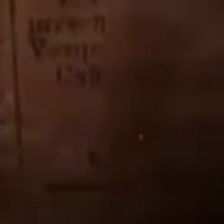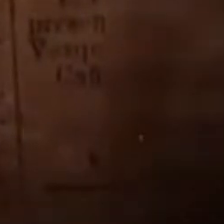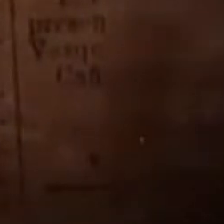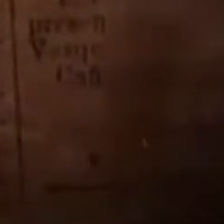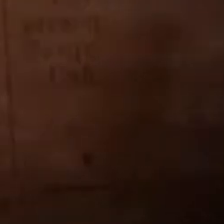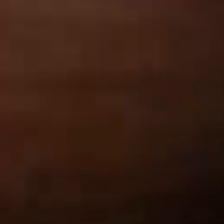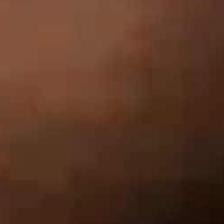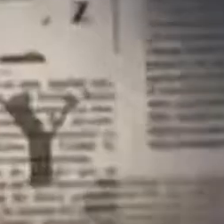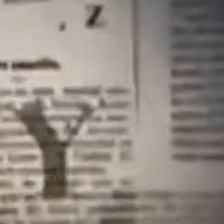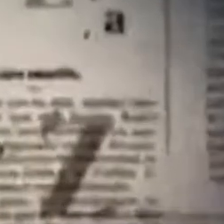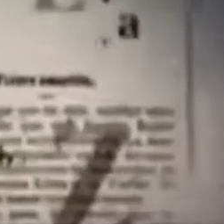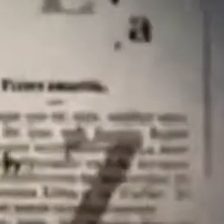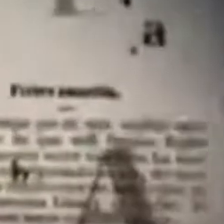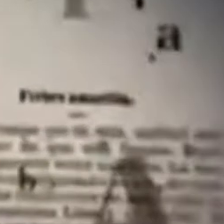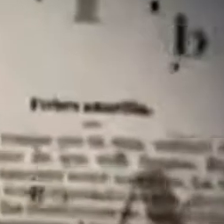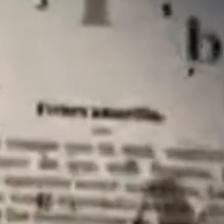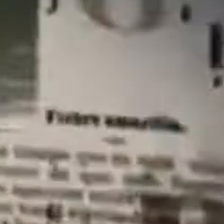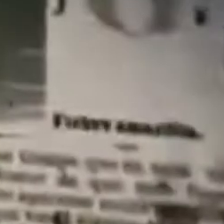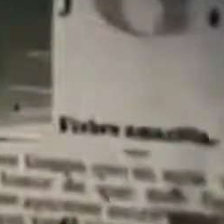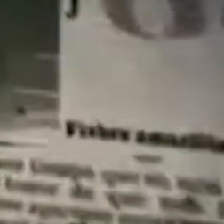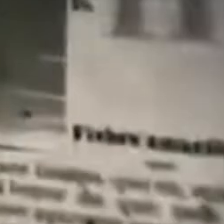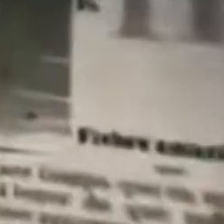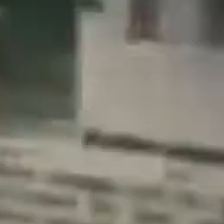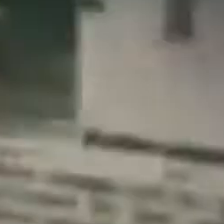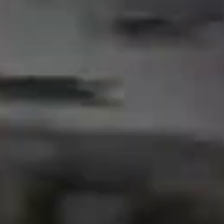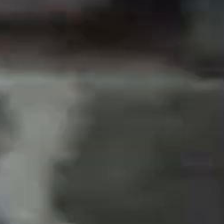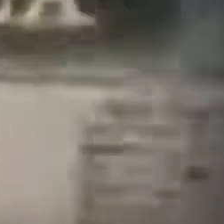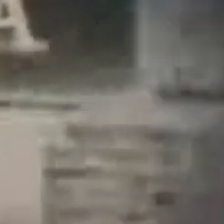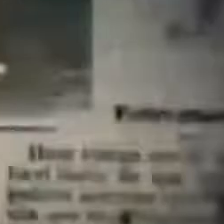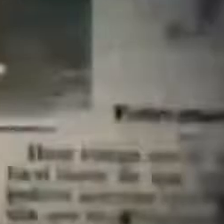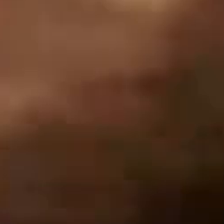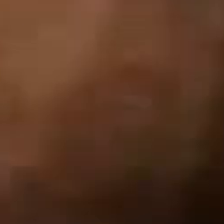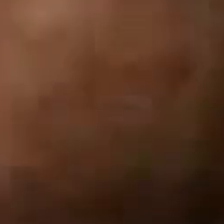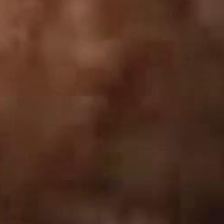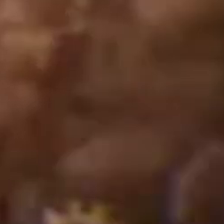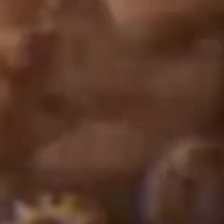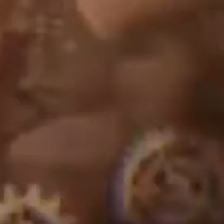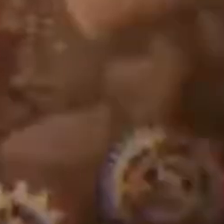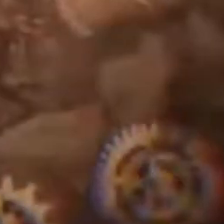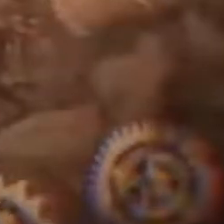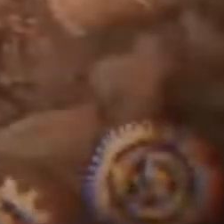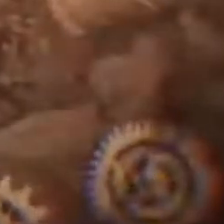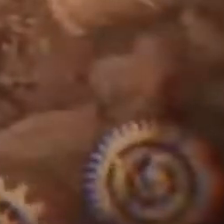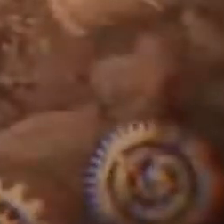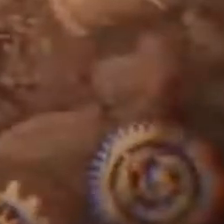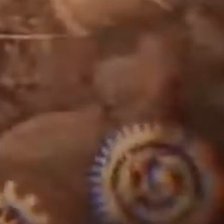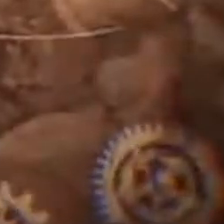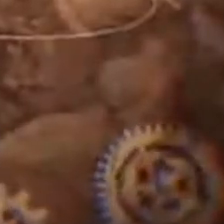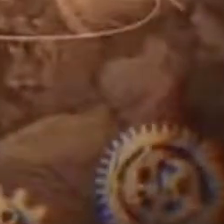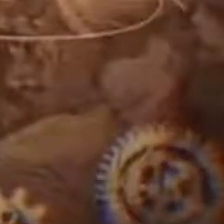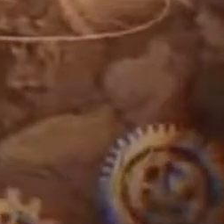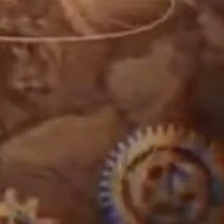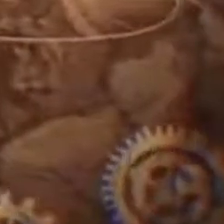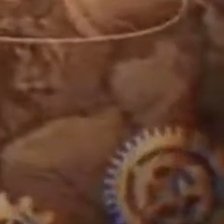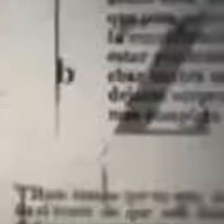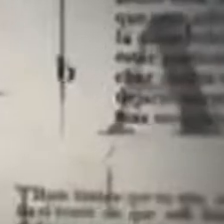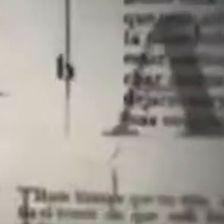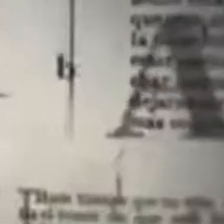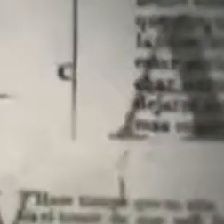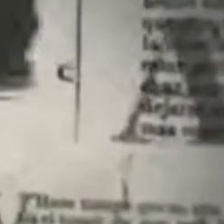más mortal en la historia de la ciudad de Lima fue la fiebre amarilla. En todas las pandemias siempre se buscan culpables. En la fiebre amarilla